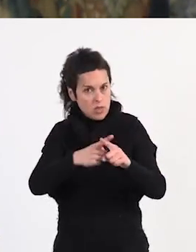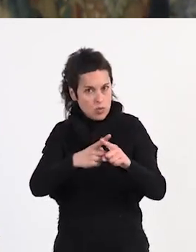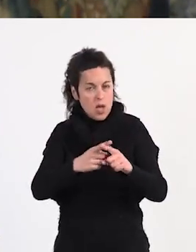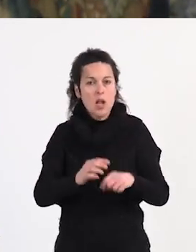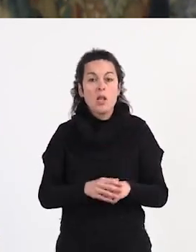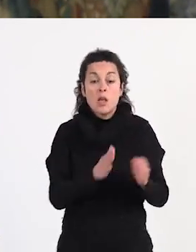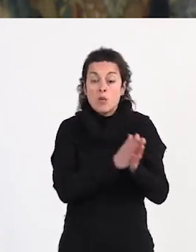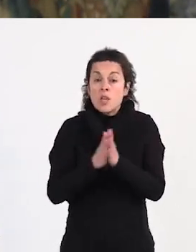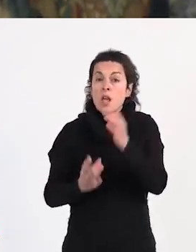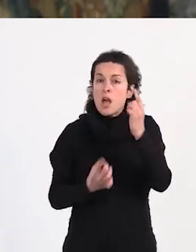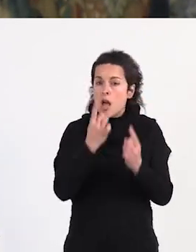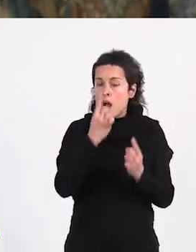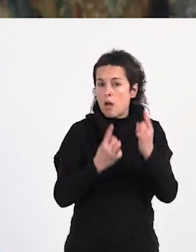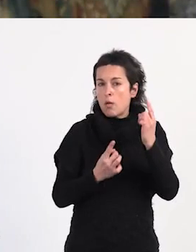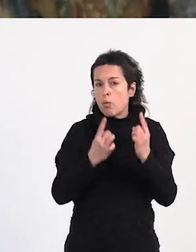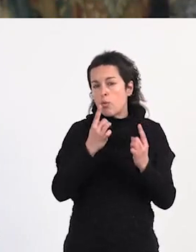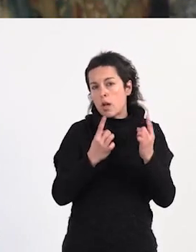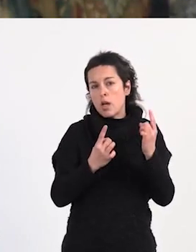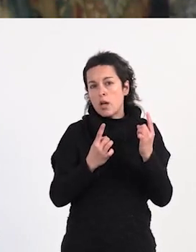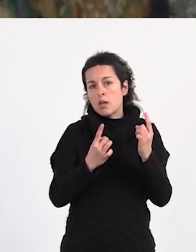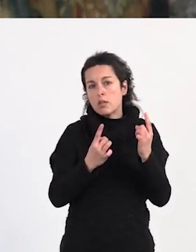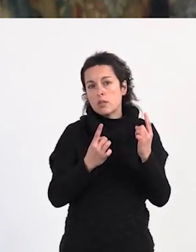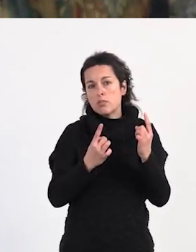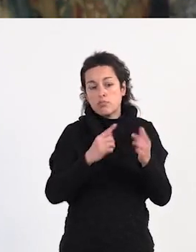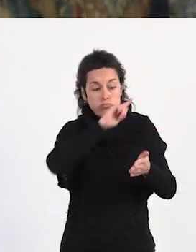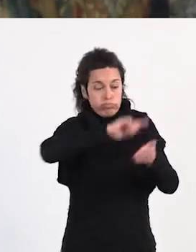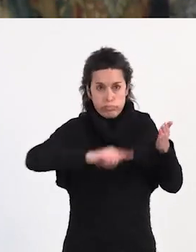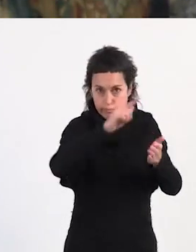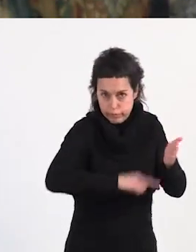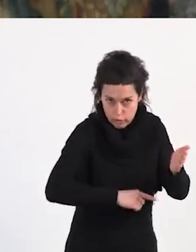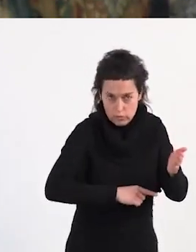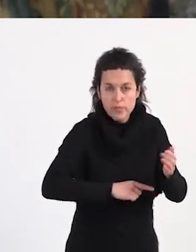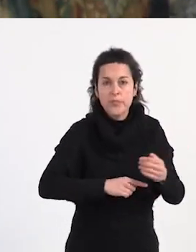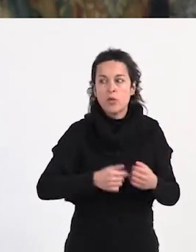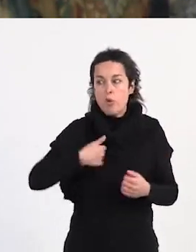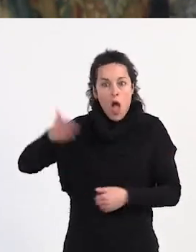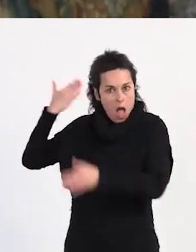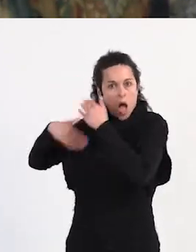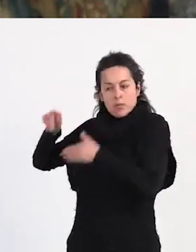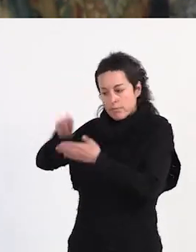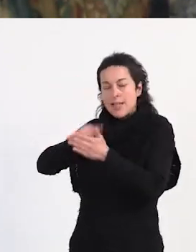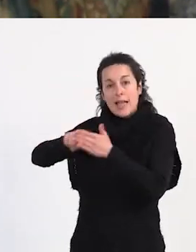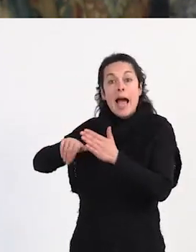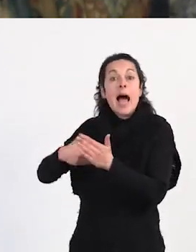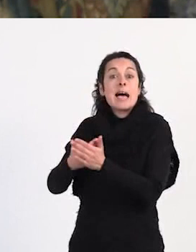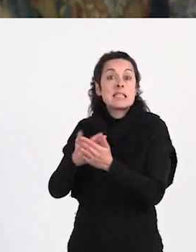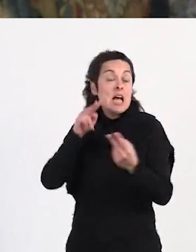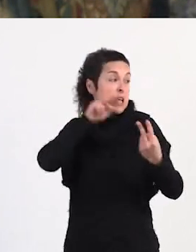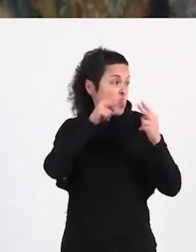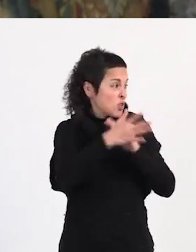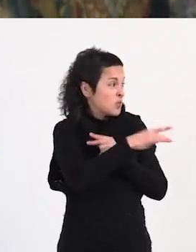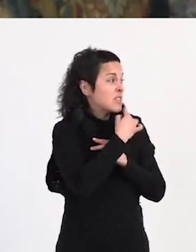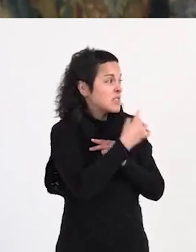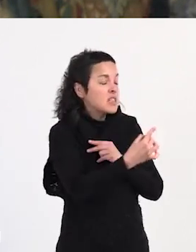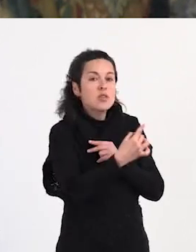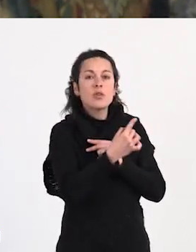Algunas compañeras son abolicionistas, yo misma era abolicionista hasta el encuentro que Claudia había comentado en